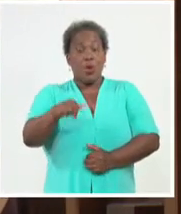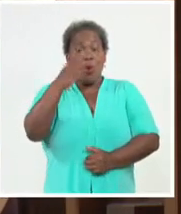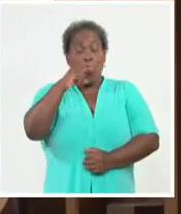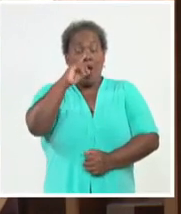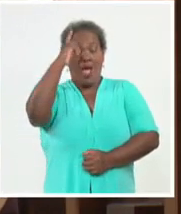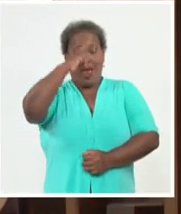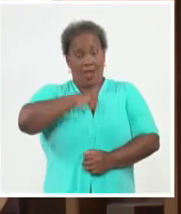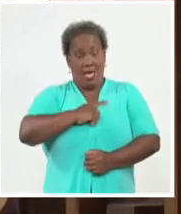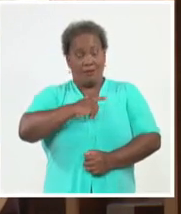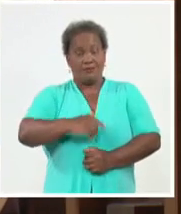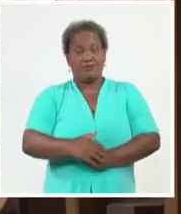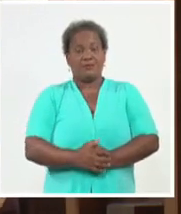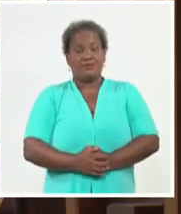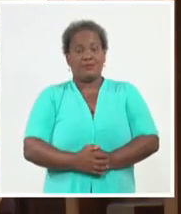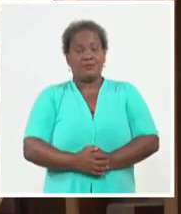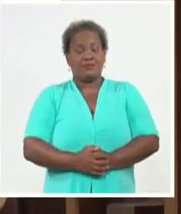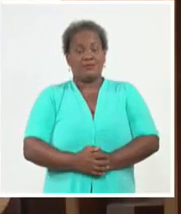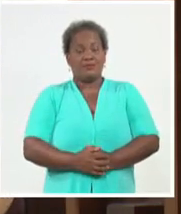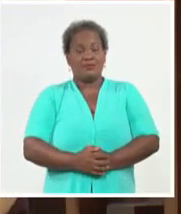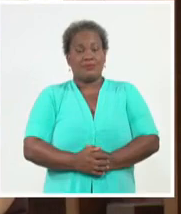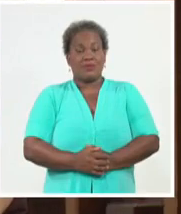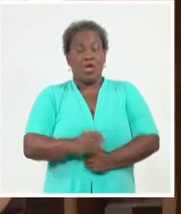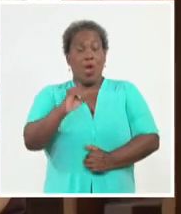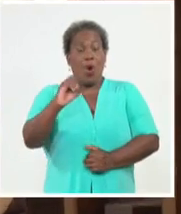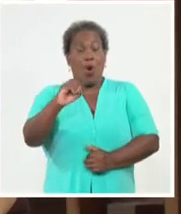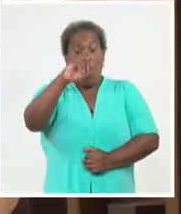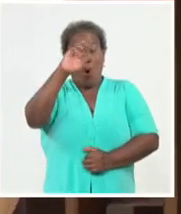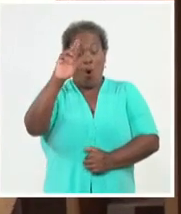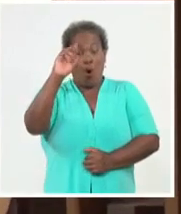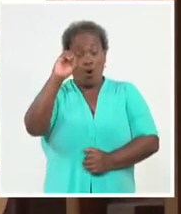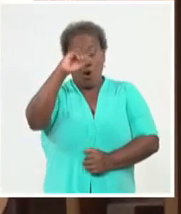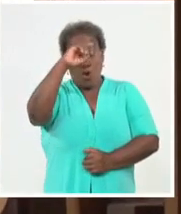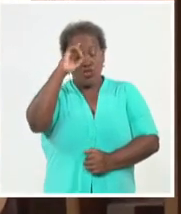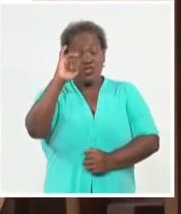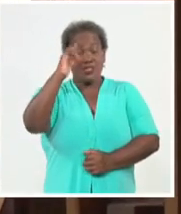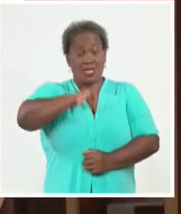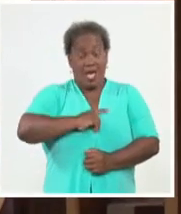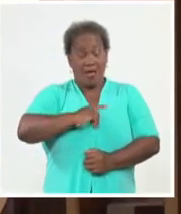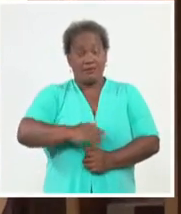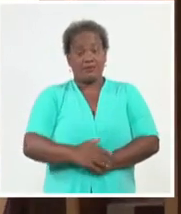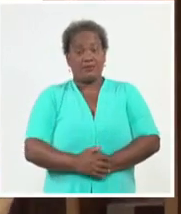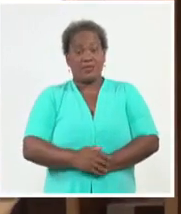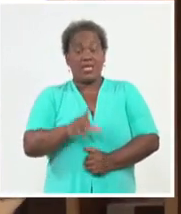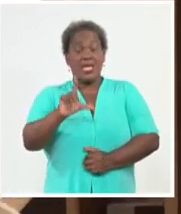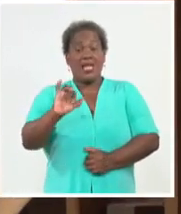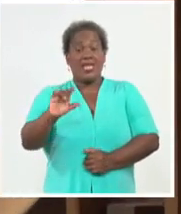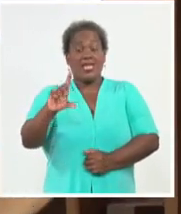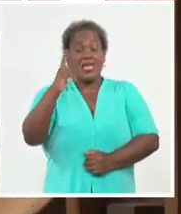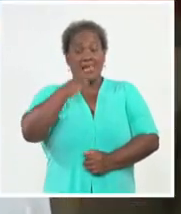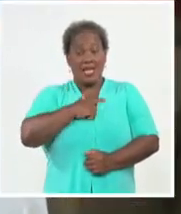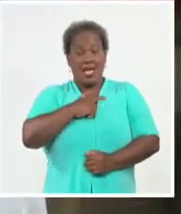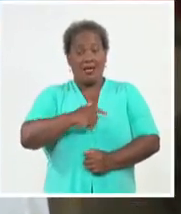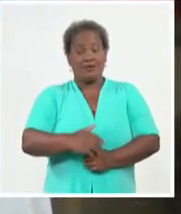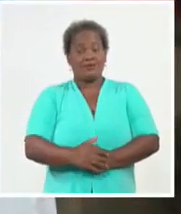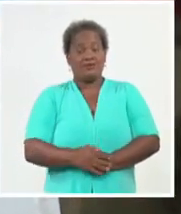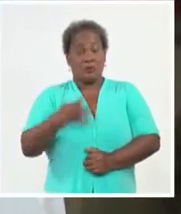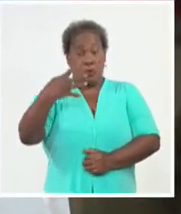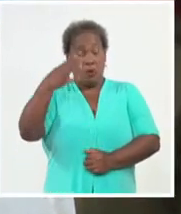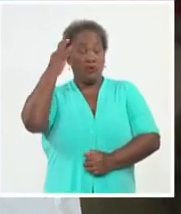Batista Peña Peña, Orocia Soto Sardiñas, Lilia Rodríguez Rodríguez.